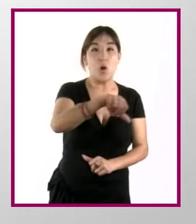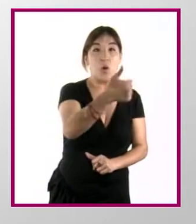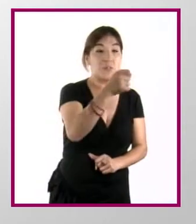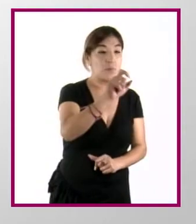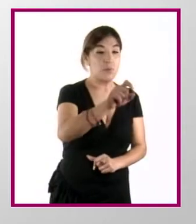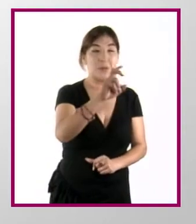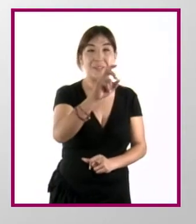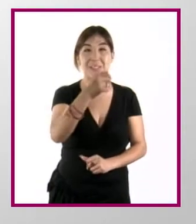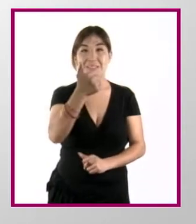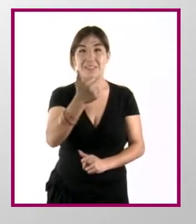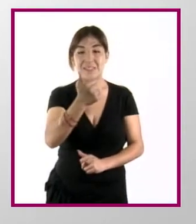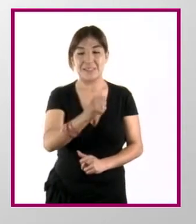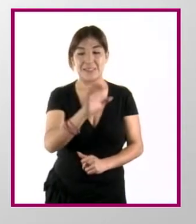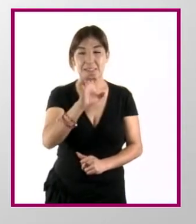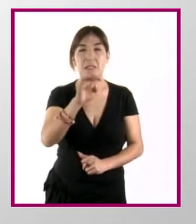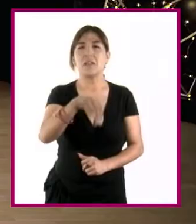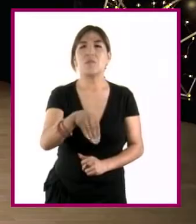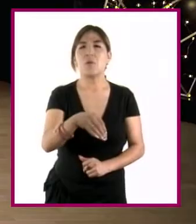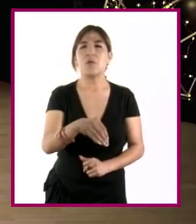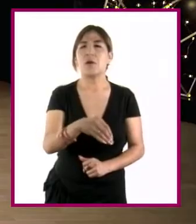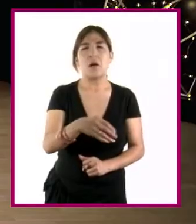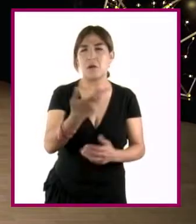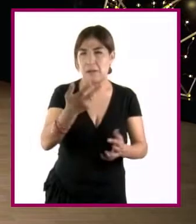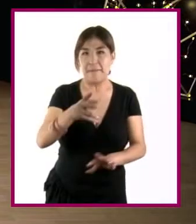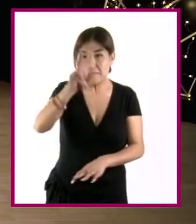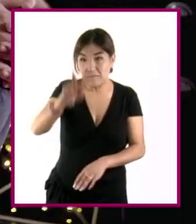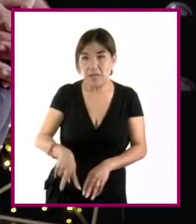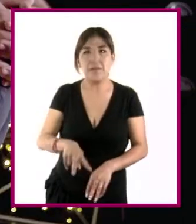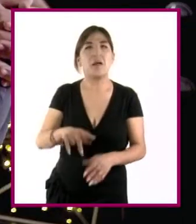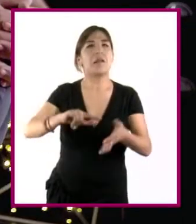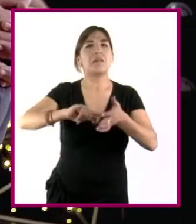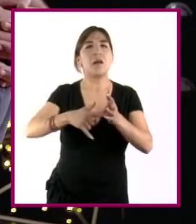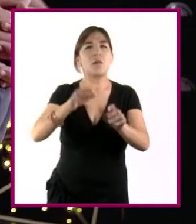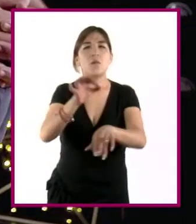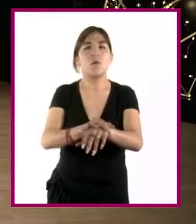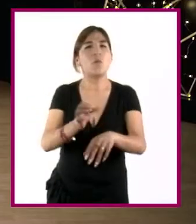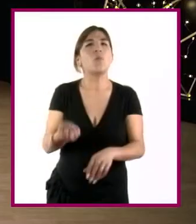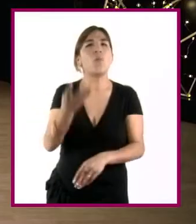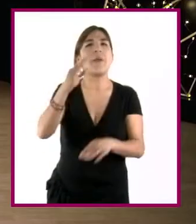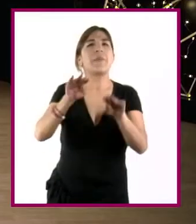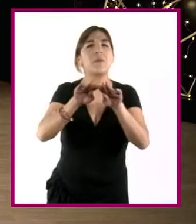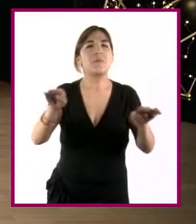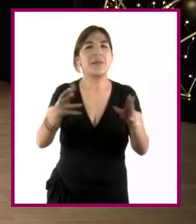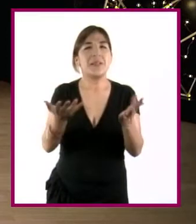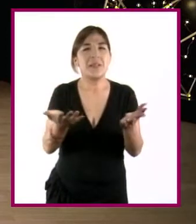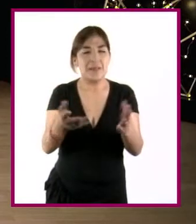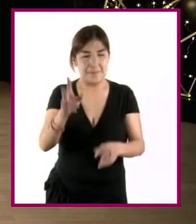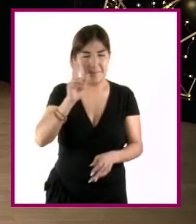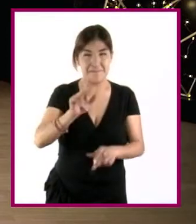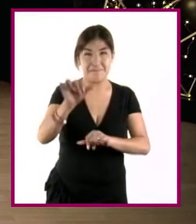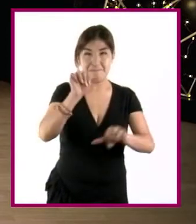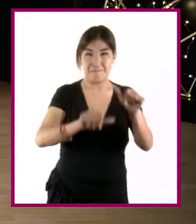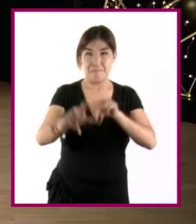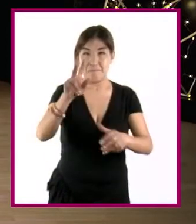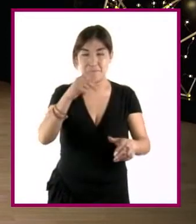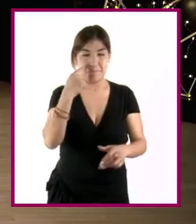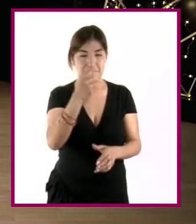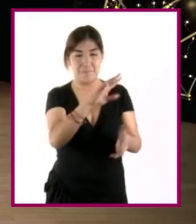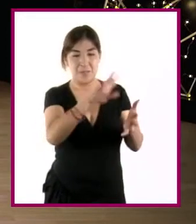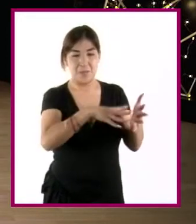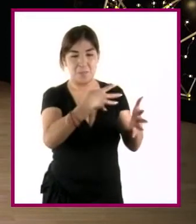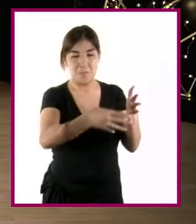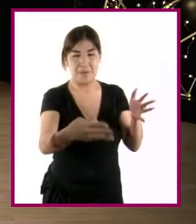centímetros, entonces, ¿cuánto medirá el diámetro del reloj una vez construido? Hacemos la sustitución de nuestro cuadro.